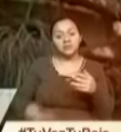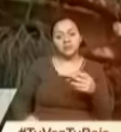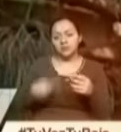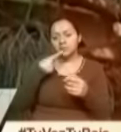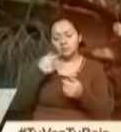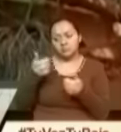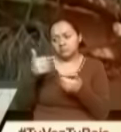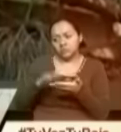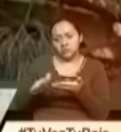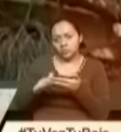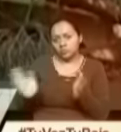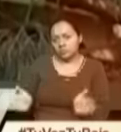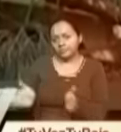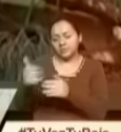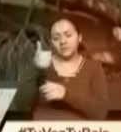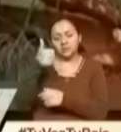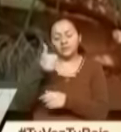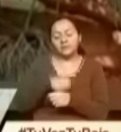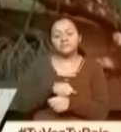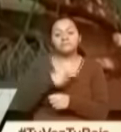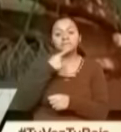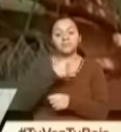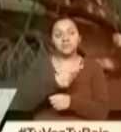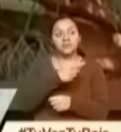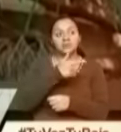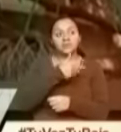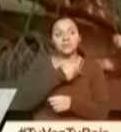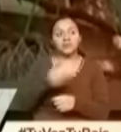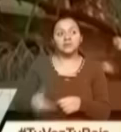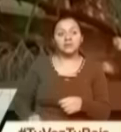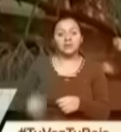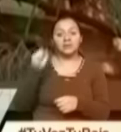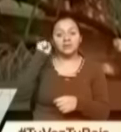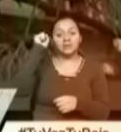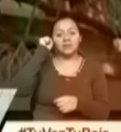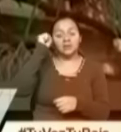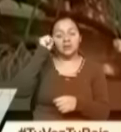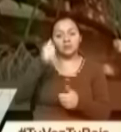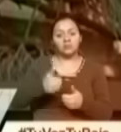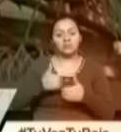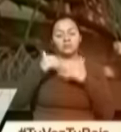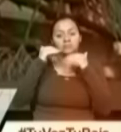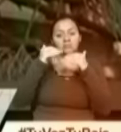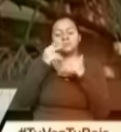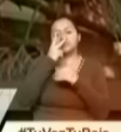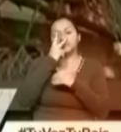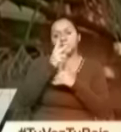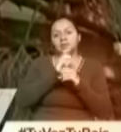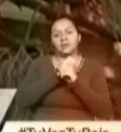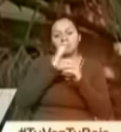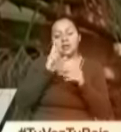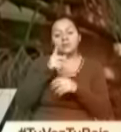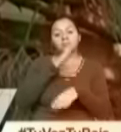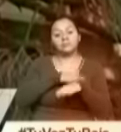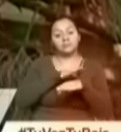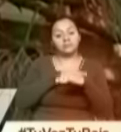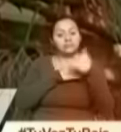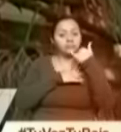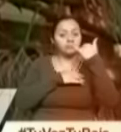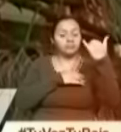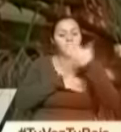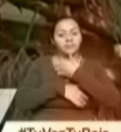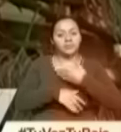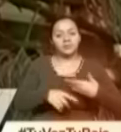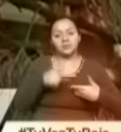Ha habido varias decisiones judiciales, decía la presidenta de la Unión Sindical de Magistrados, y al final el mensaje es, llamen a la puerta del presidente,